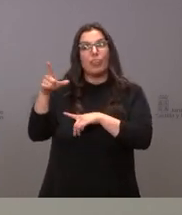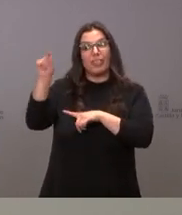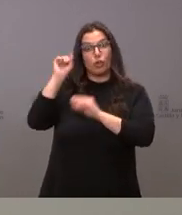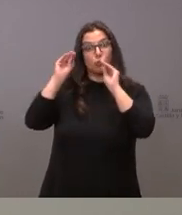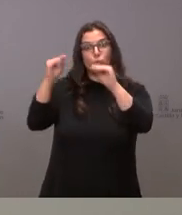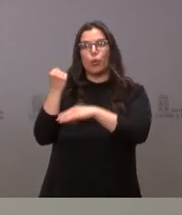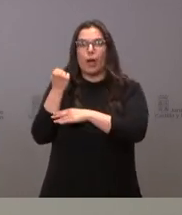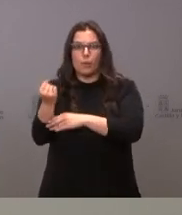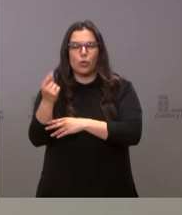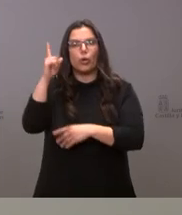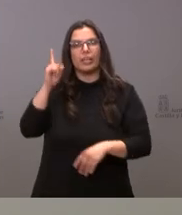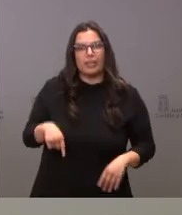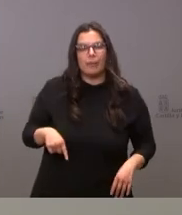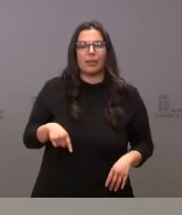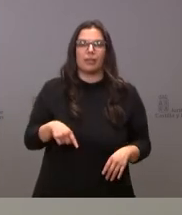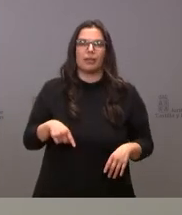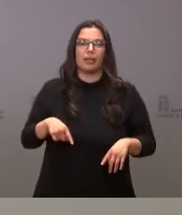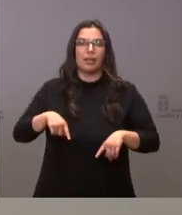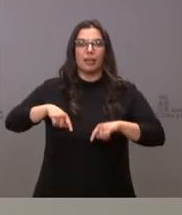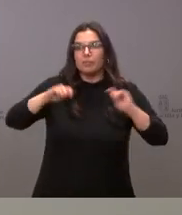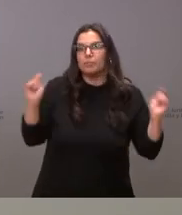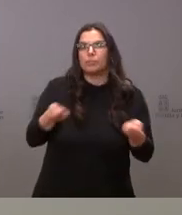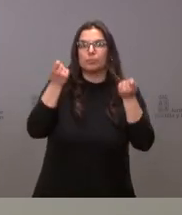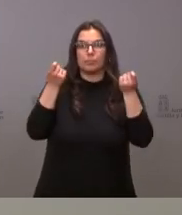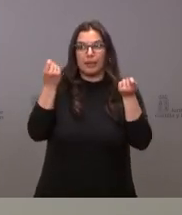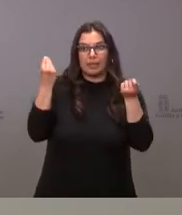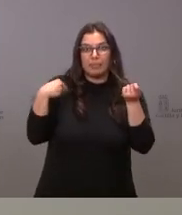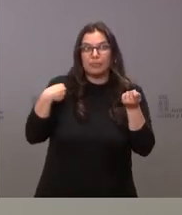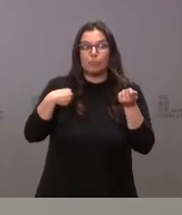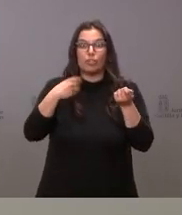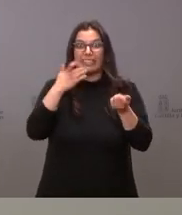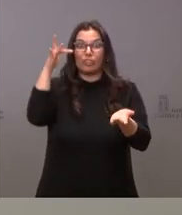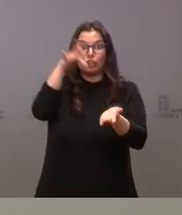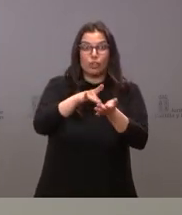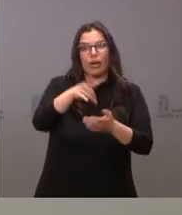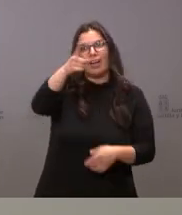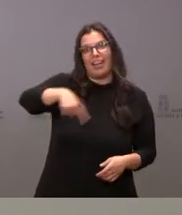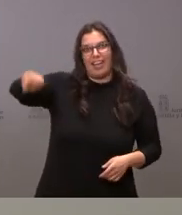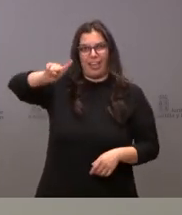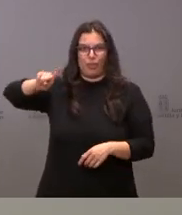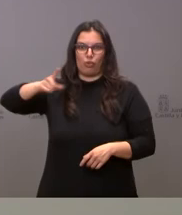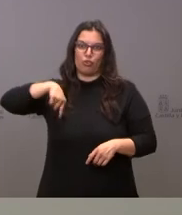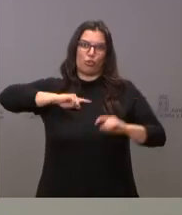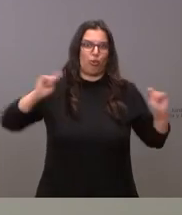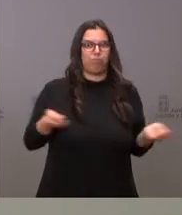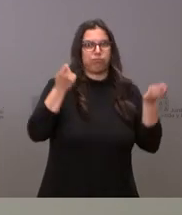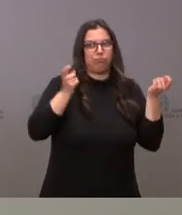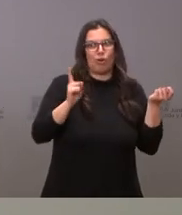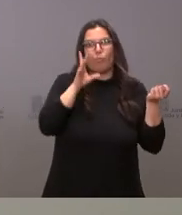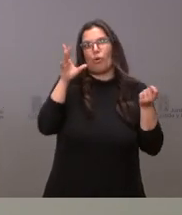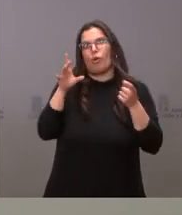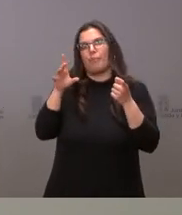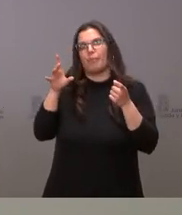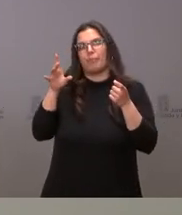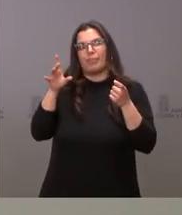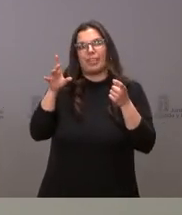pero también de quien tiene que anunciar las inversiones son las propias empresas y por lo tanto nosotros no queremos hoy anunciar decisiones cuya iniciativa